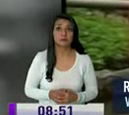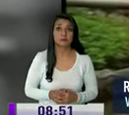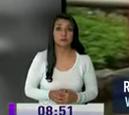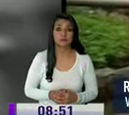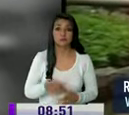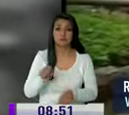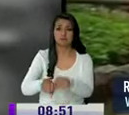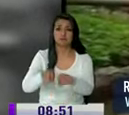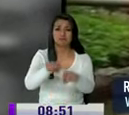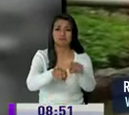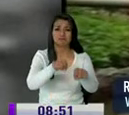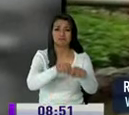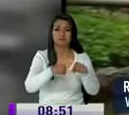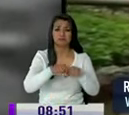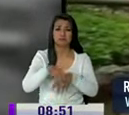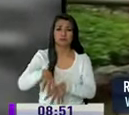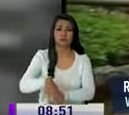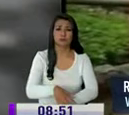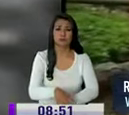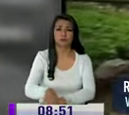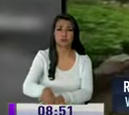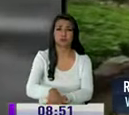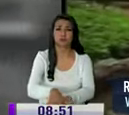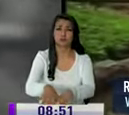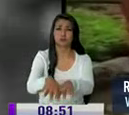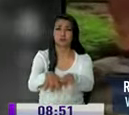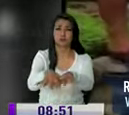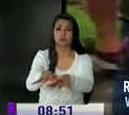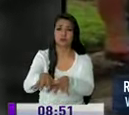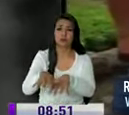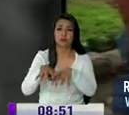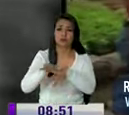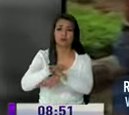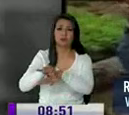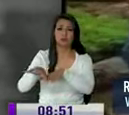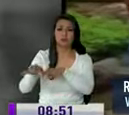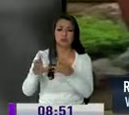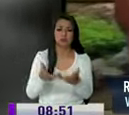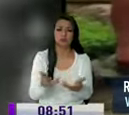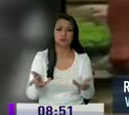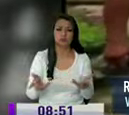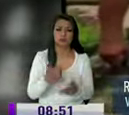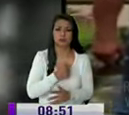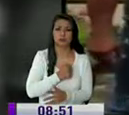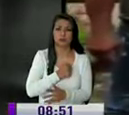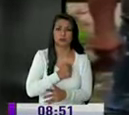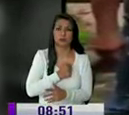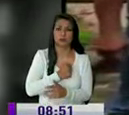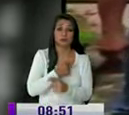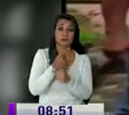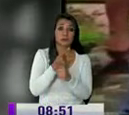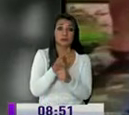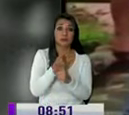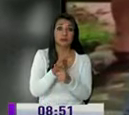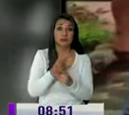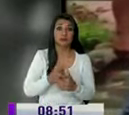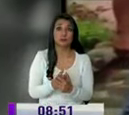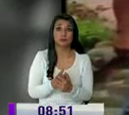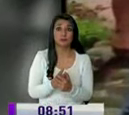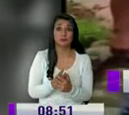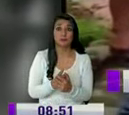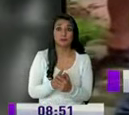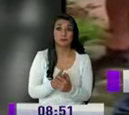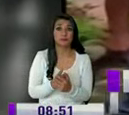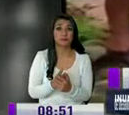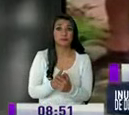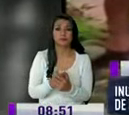destrozando parte de la protección por lo cual por este motivo vamos a tener una reunión de